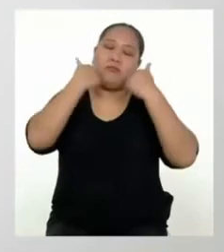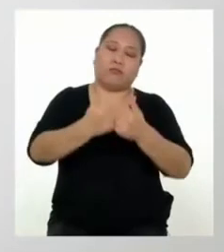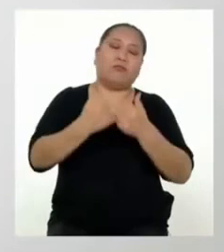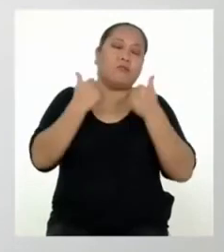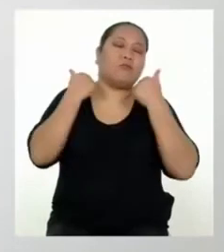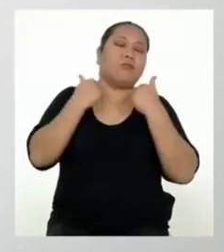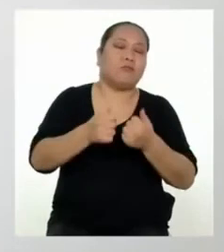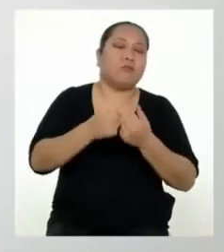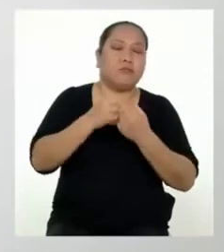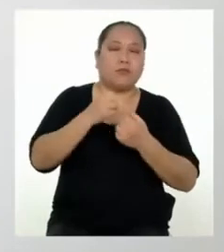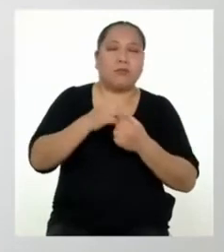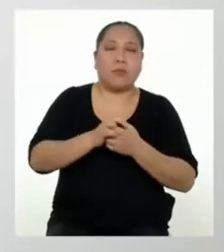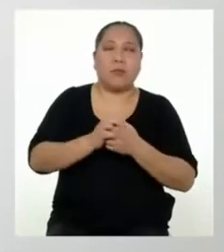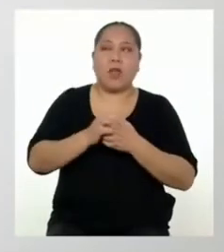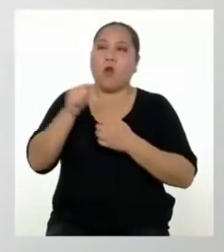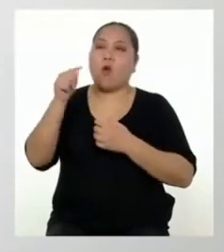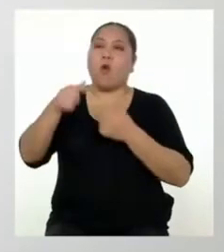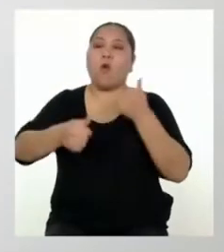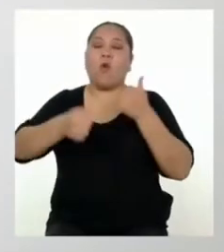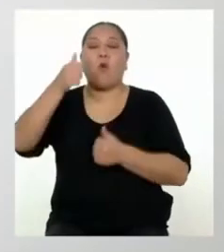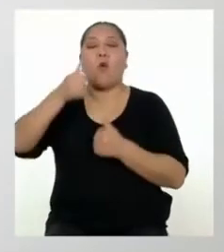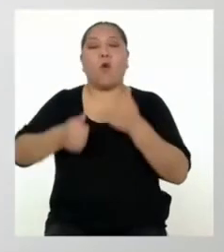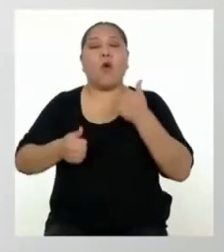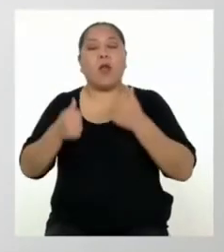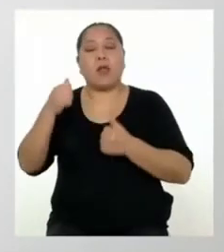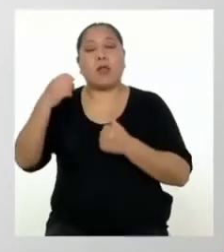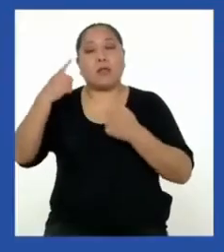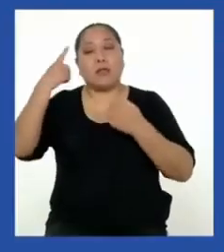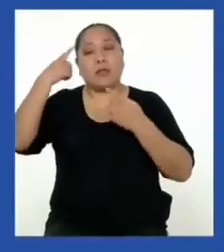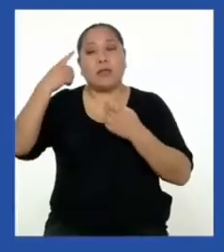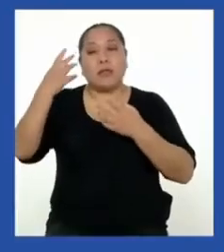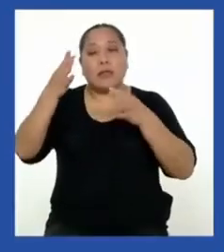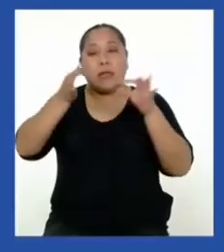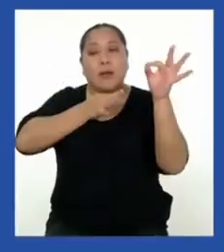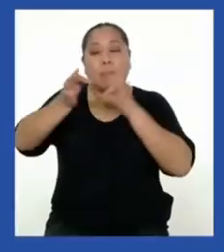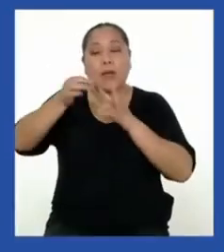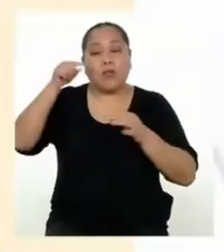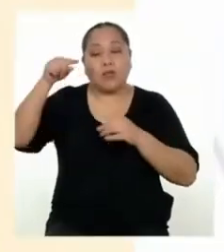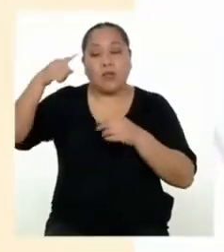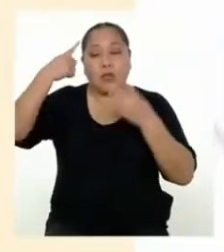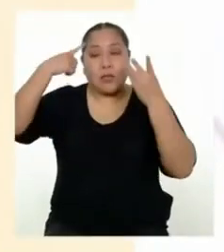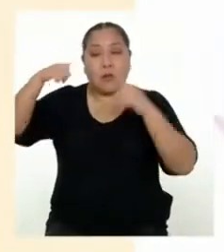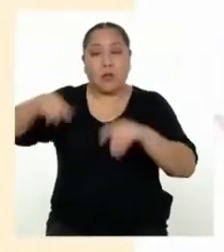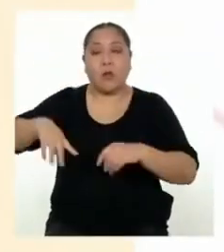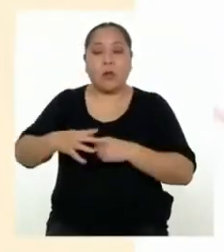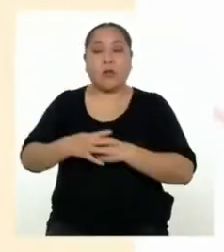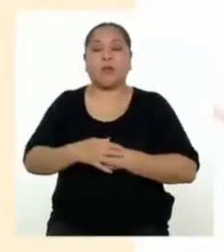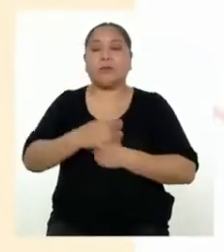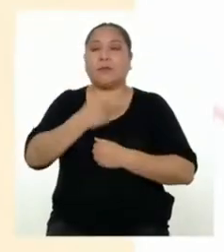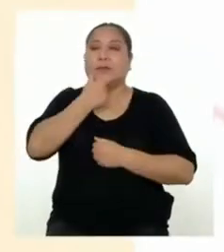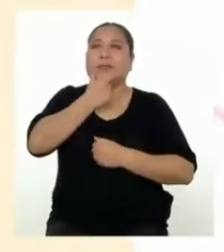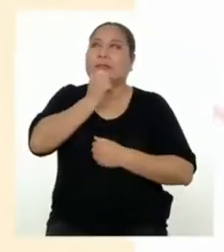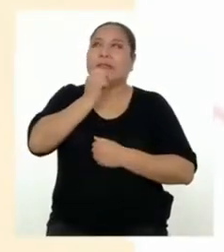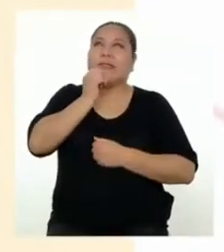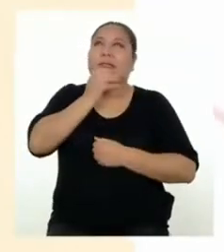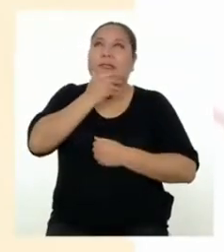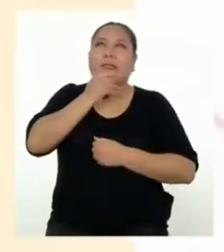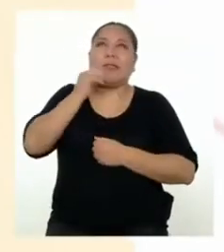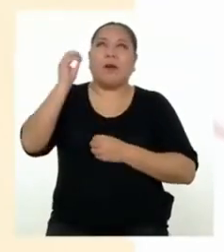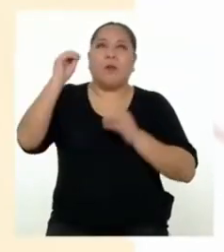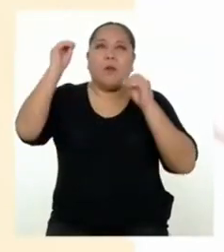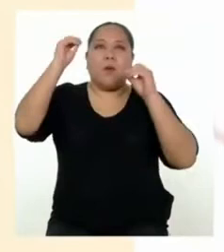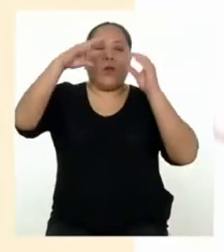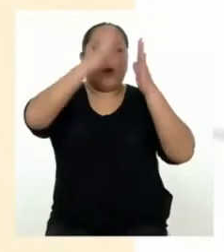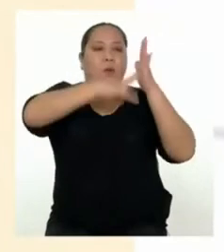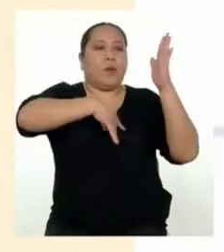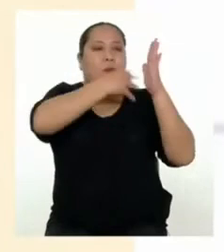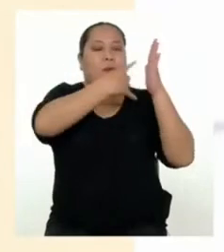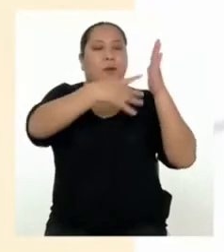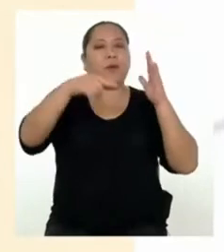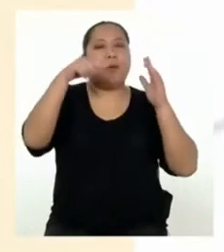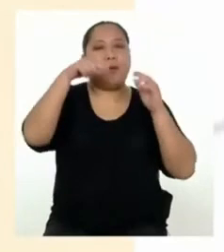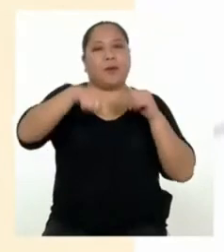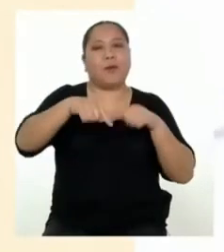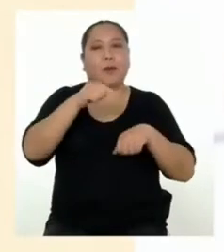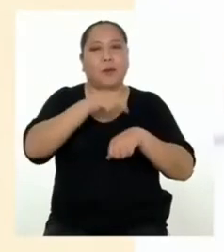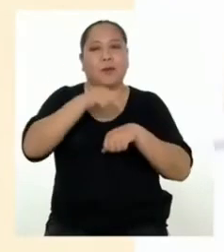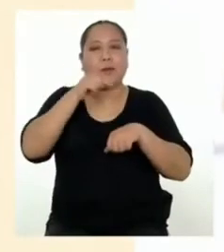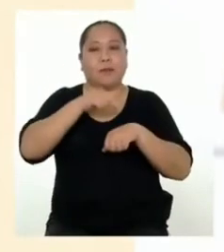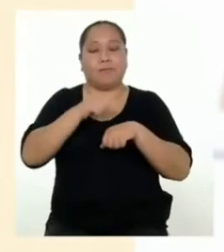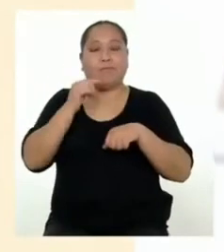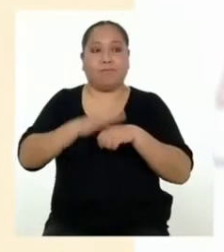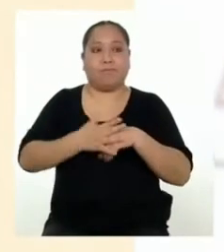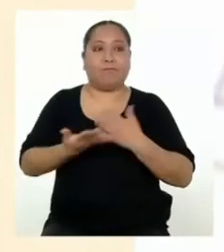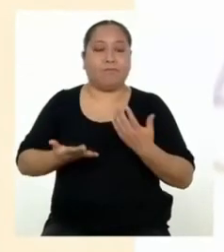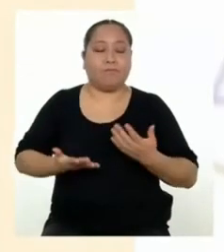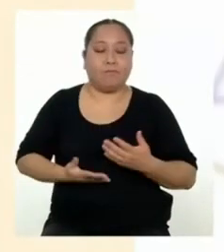Distraernos juntos. ¿Cuál sería la descripción de este acuerdo? Creo que asignar un horario y espacio para